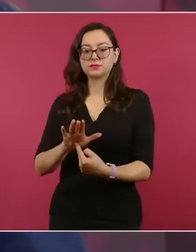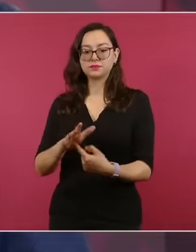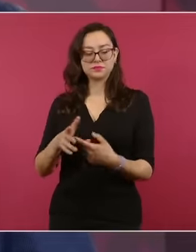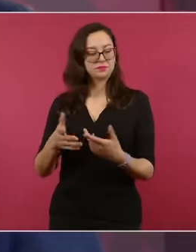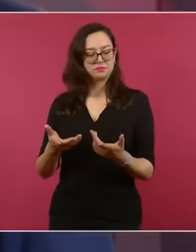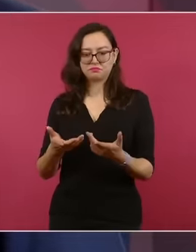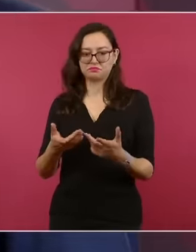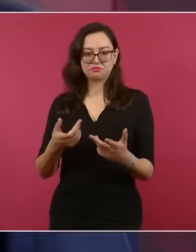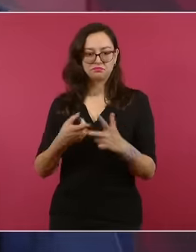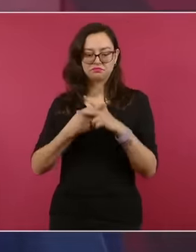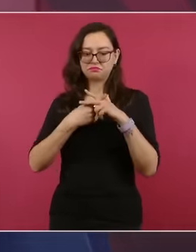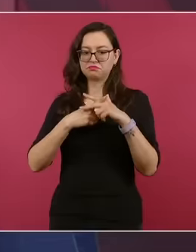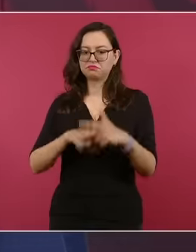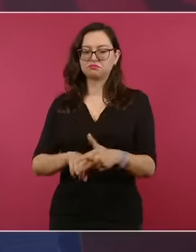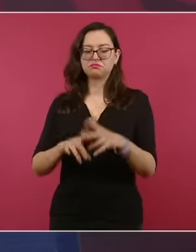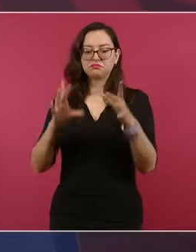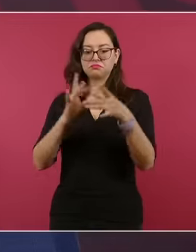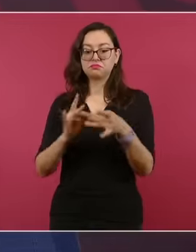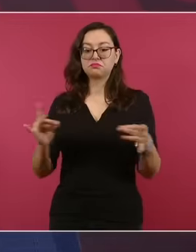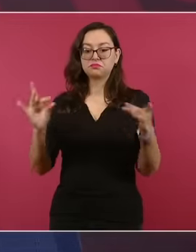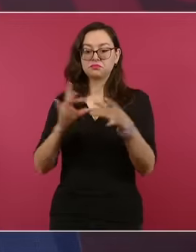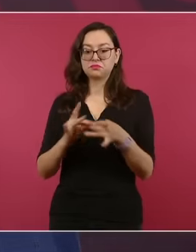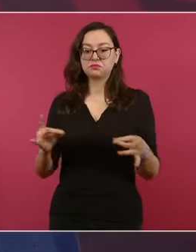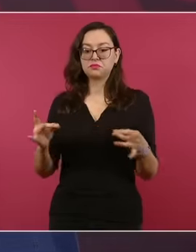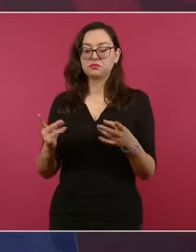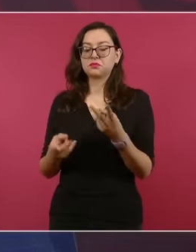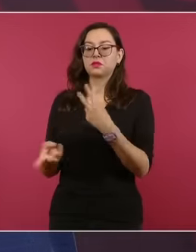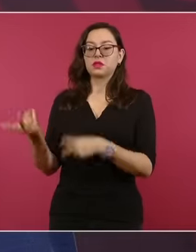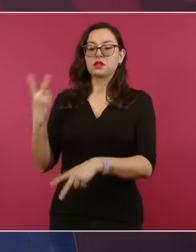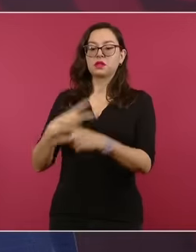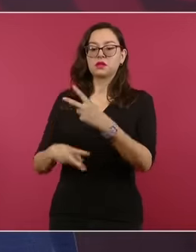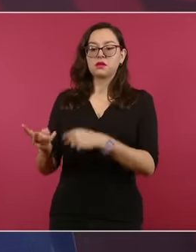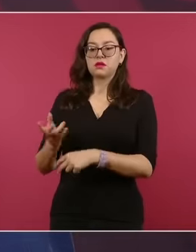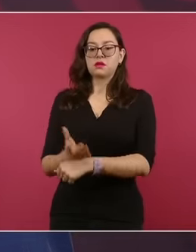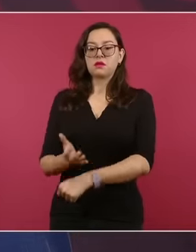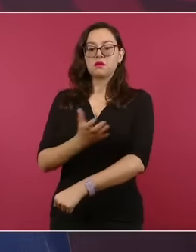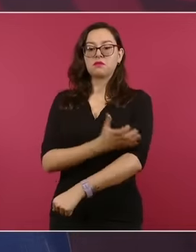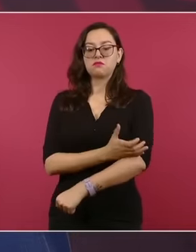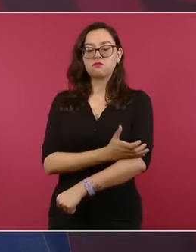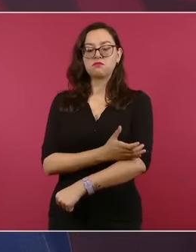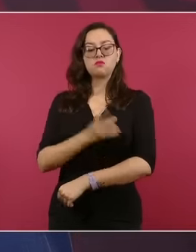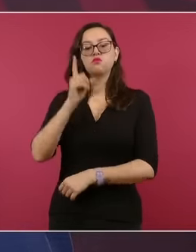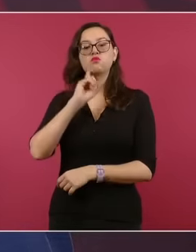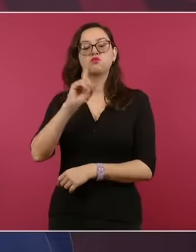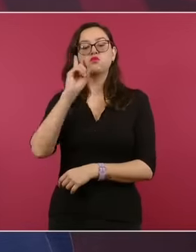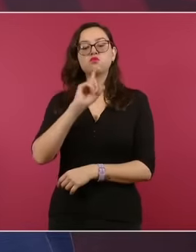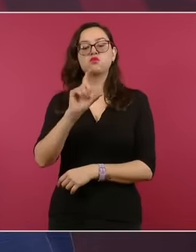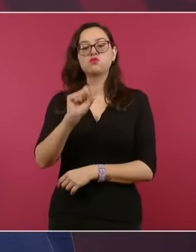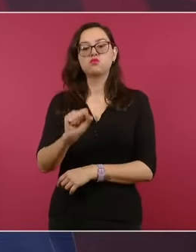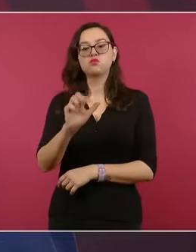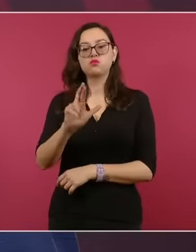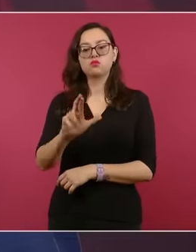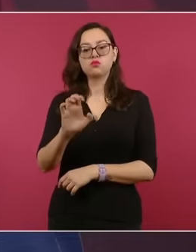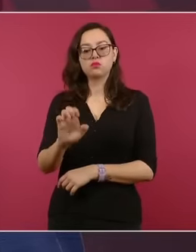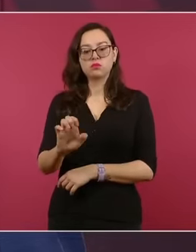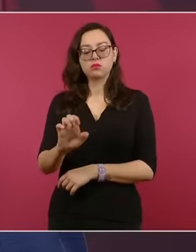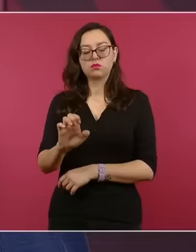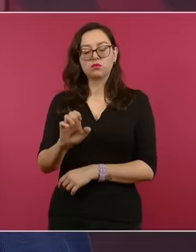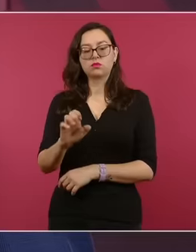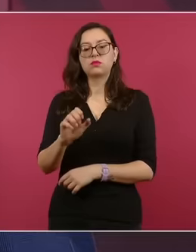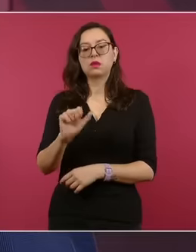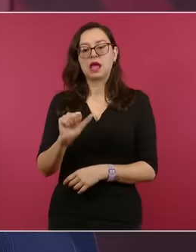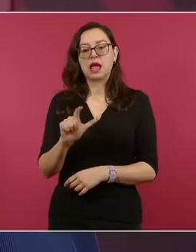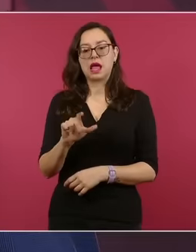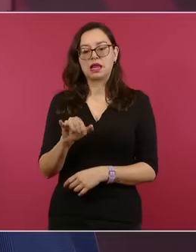materia y va a exponer la secretaria de Relaciones Exteriores, Alicia